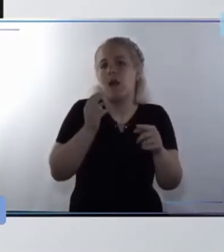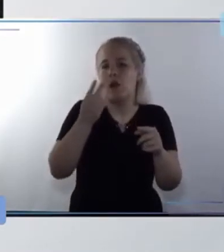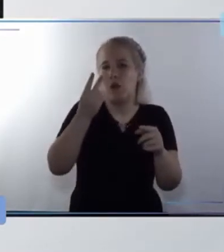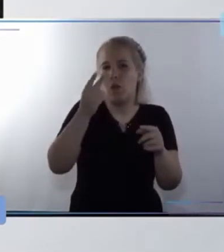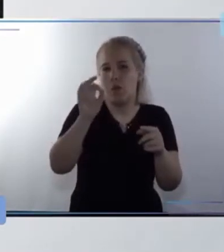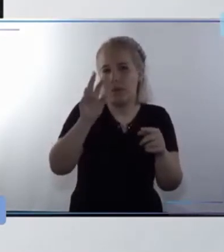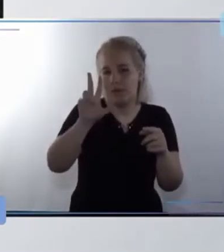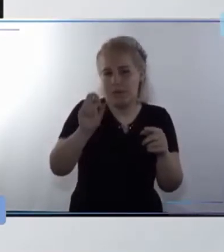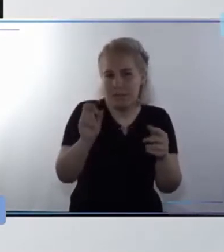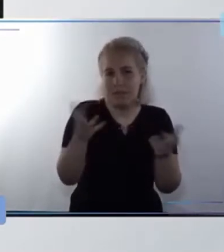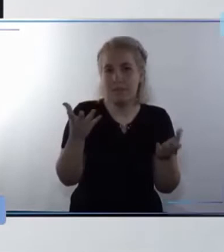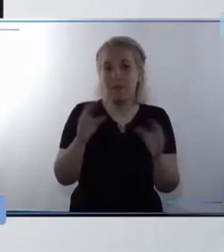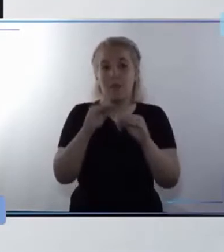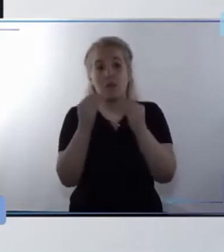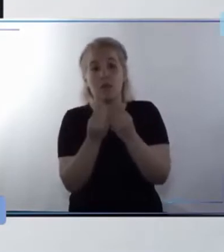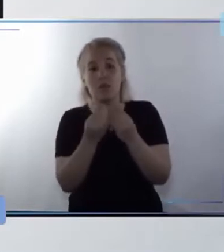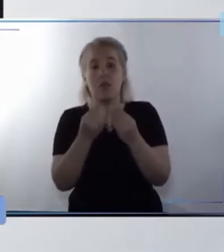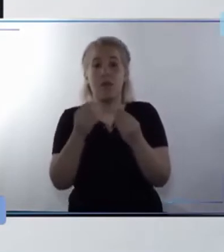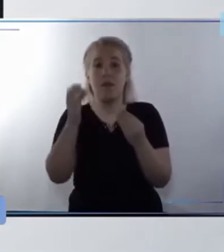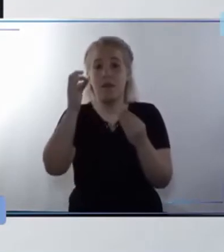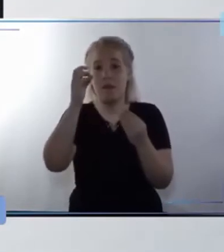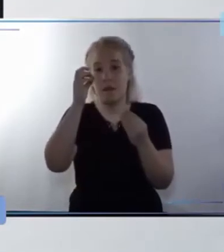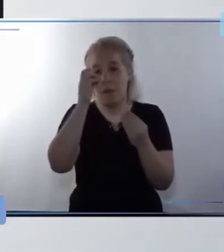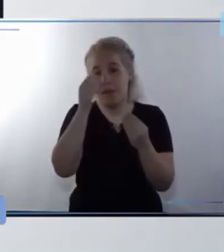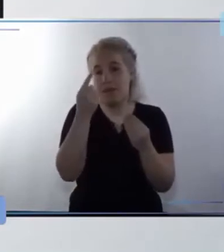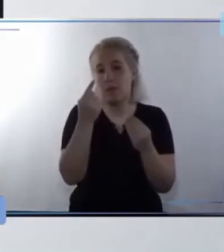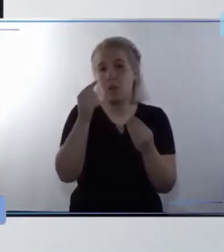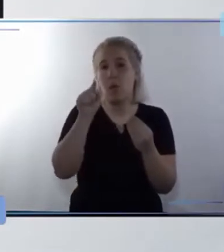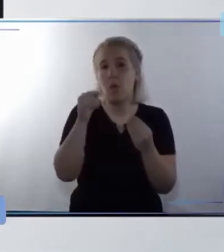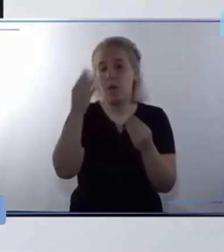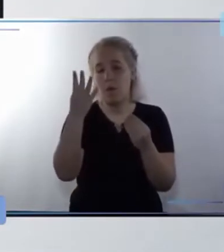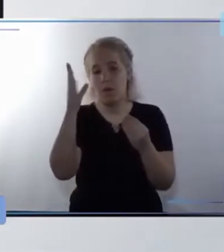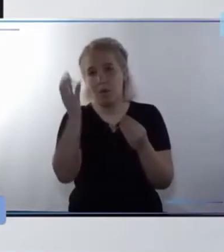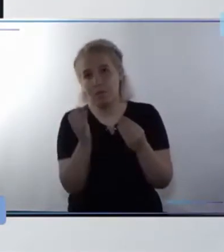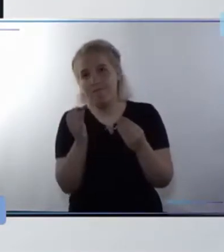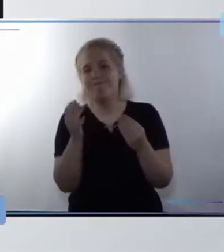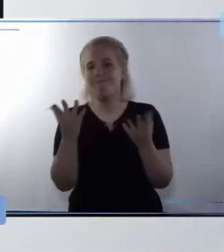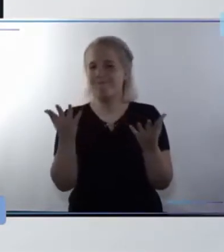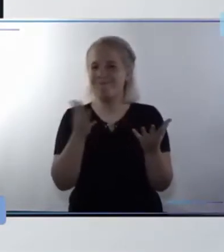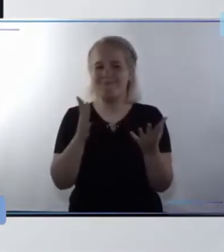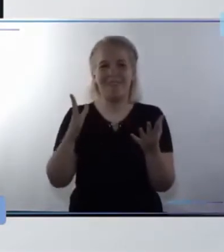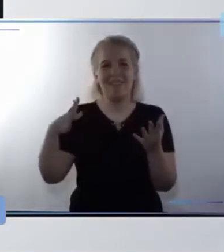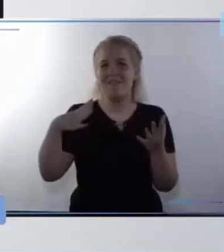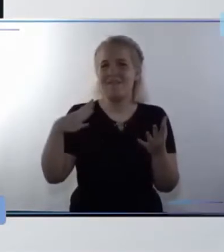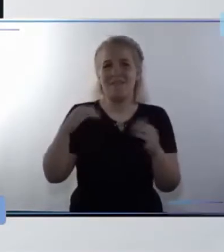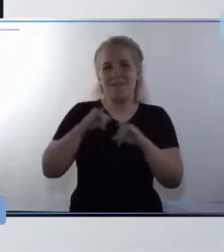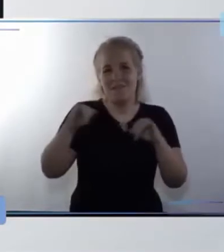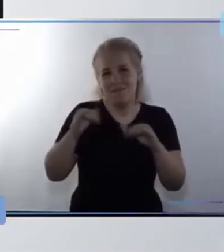un 21% tiene problemas de falta de información, y justamente esa falta de información